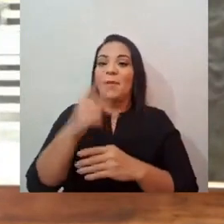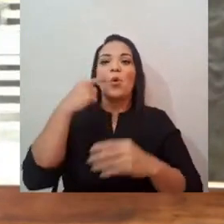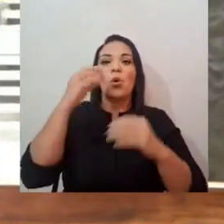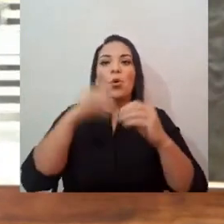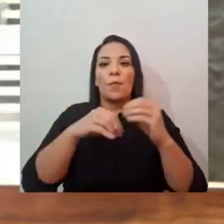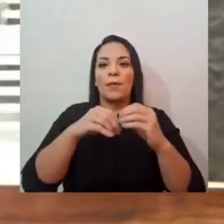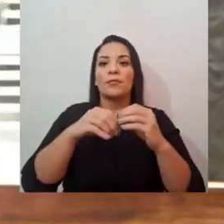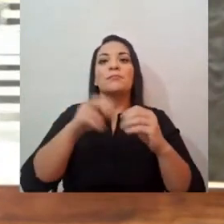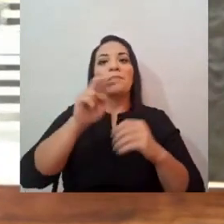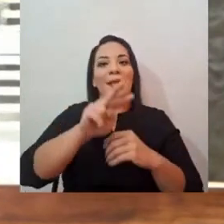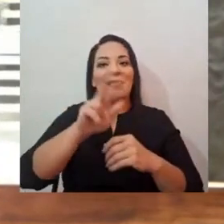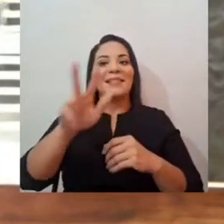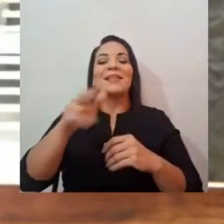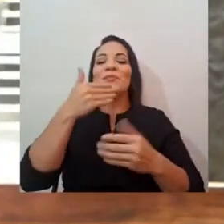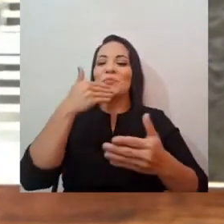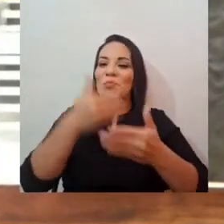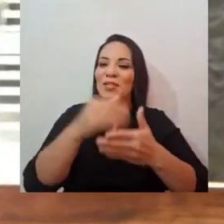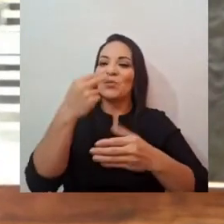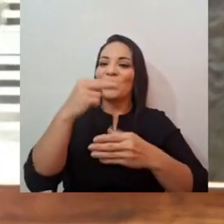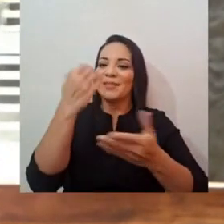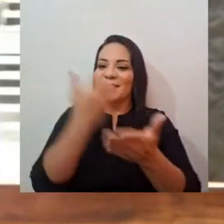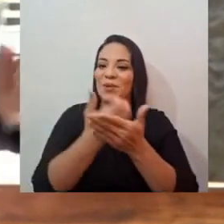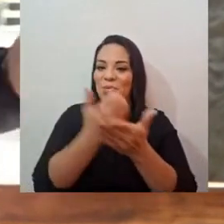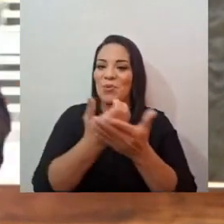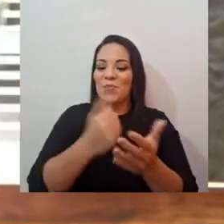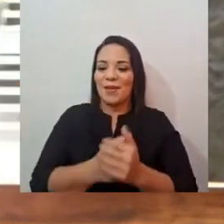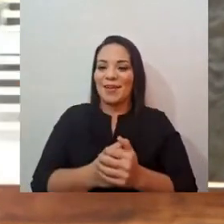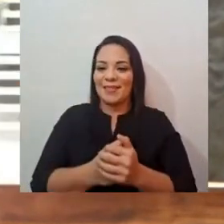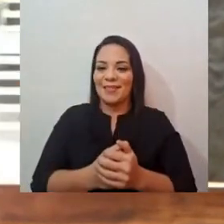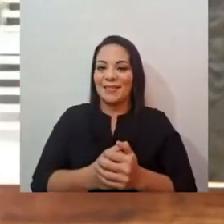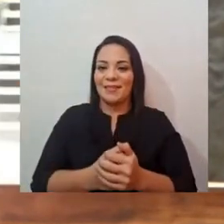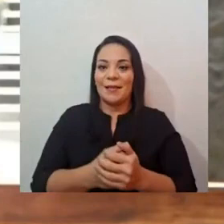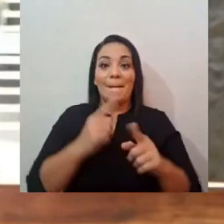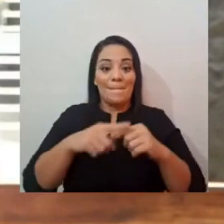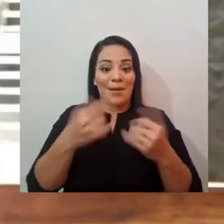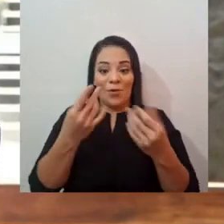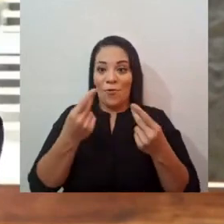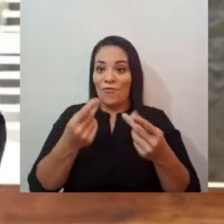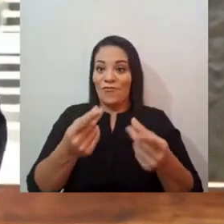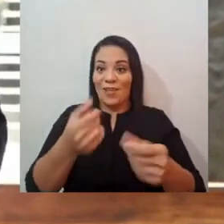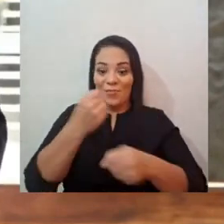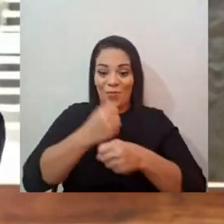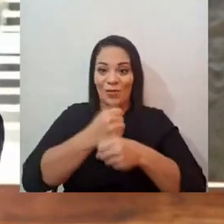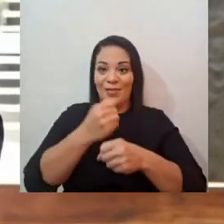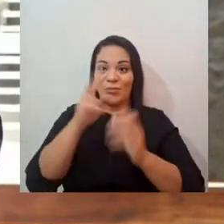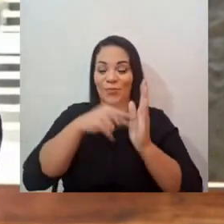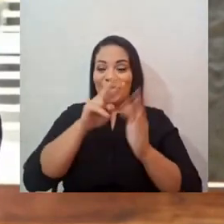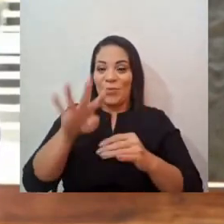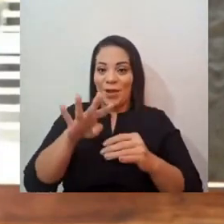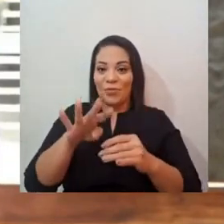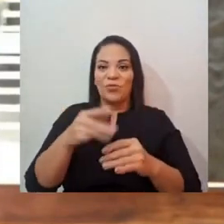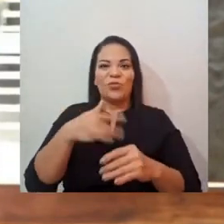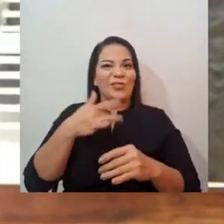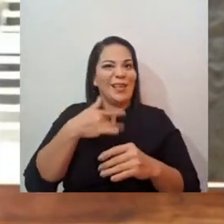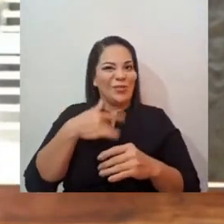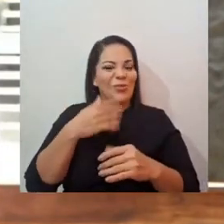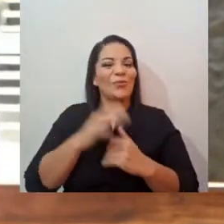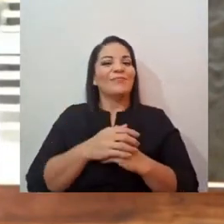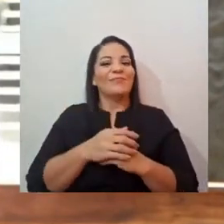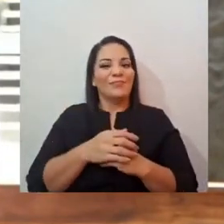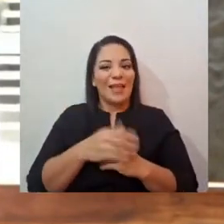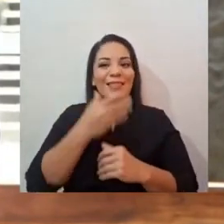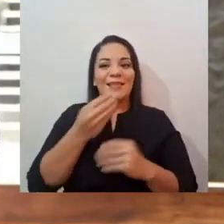buenas noticias económicas, yo creo que a este ritmo que vamos en el 24, vamos a tener muchas más